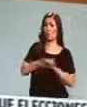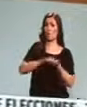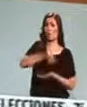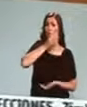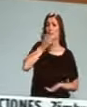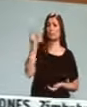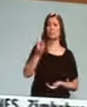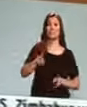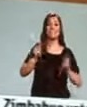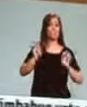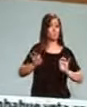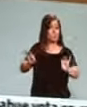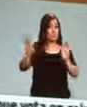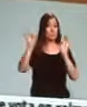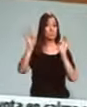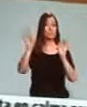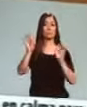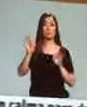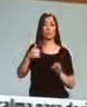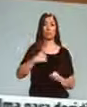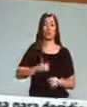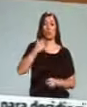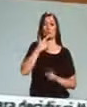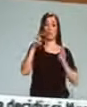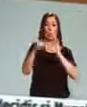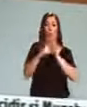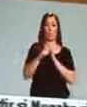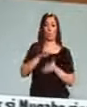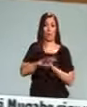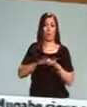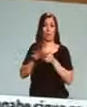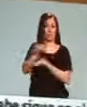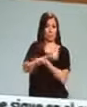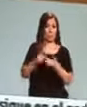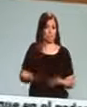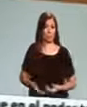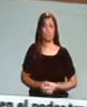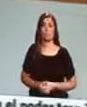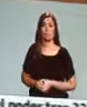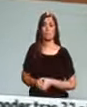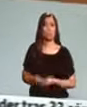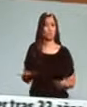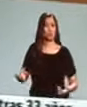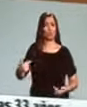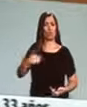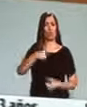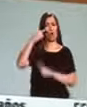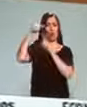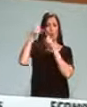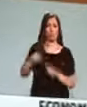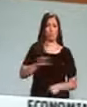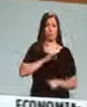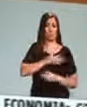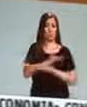exclusivamente aquel que me toca más de cerca. Por lo tanto, nada más lejos de mi propósito,